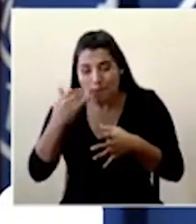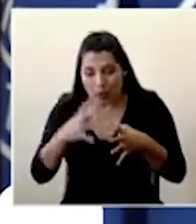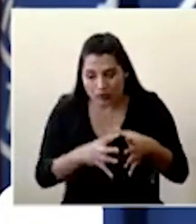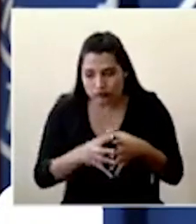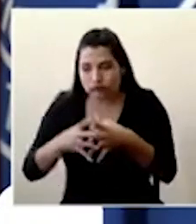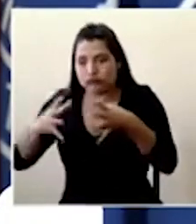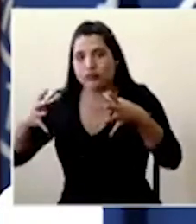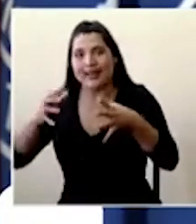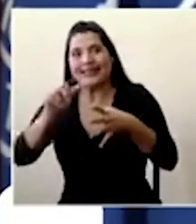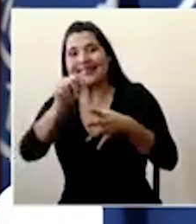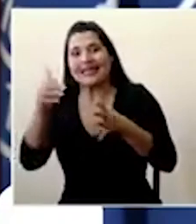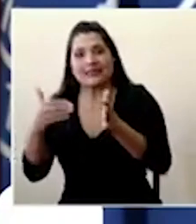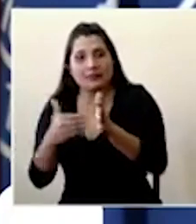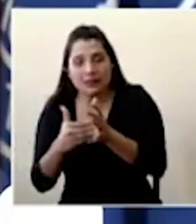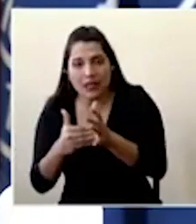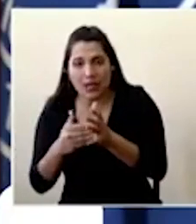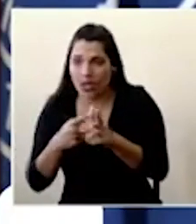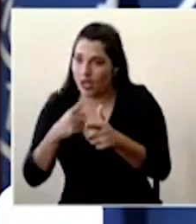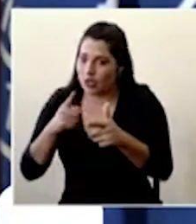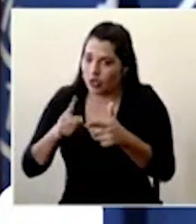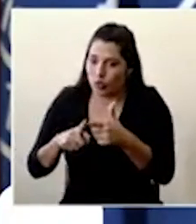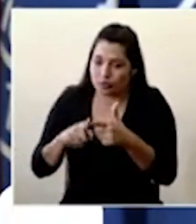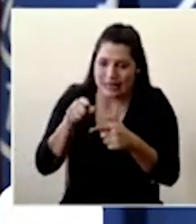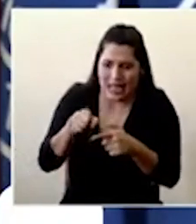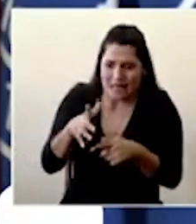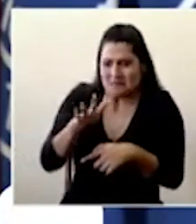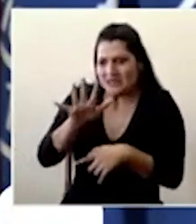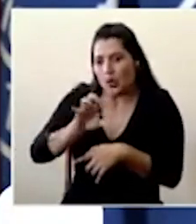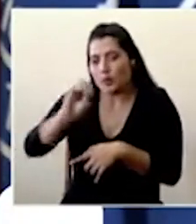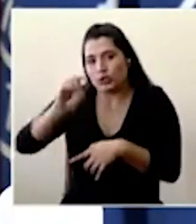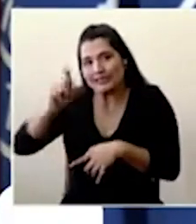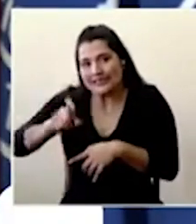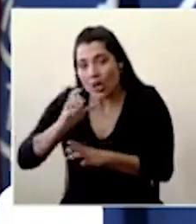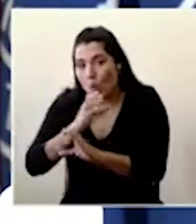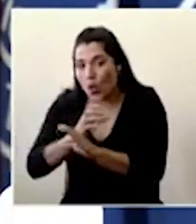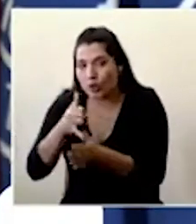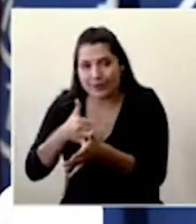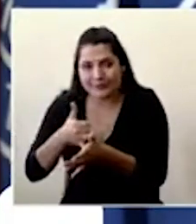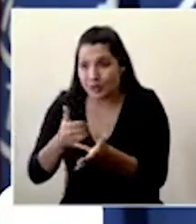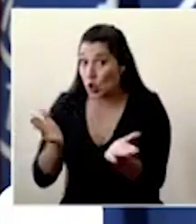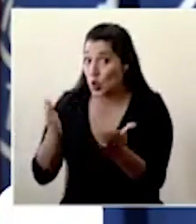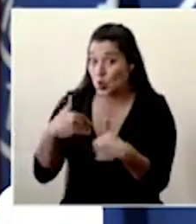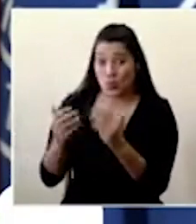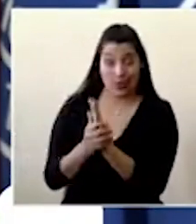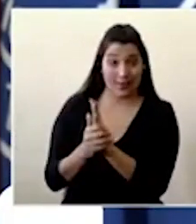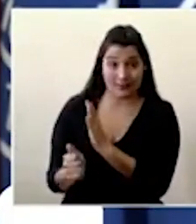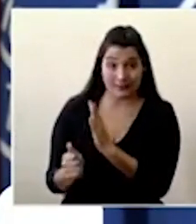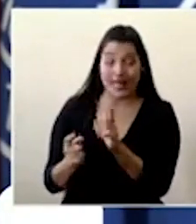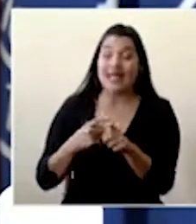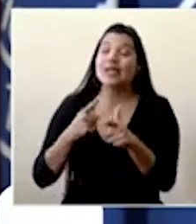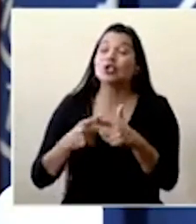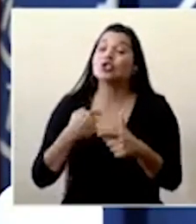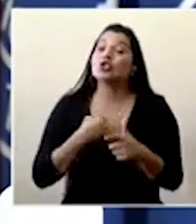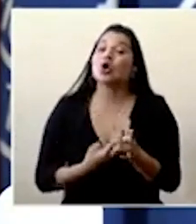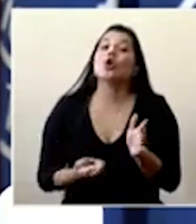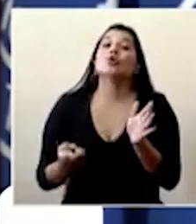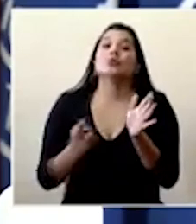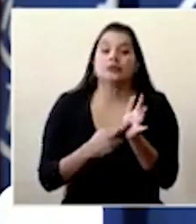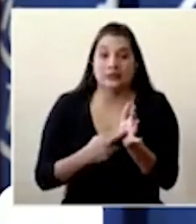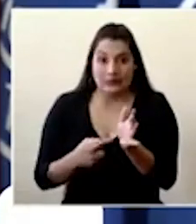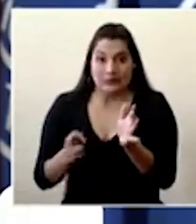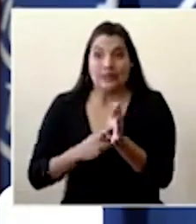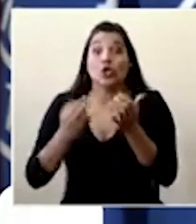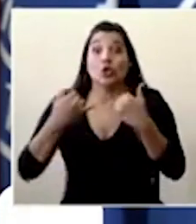poco menos por ciento que va a requerir de una unidad de cuidados intensivos entonces lo que he venido reiterando y lo sigo